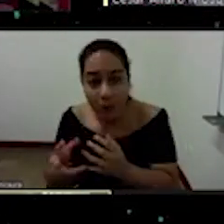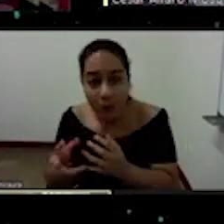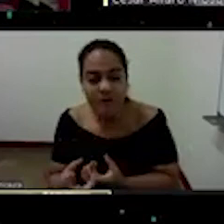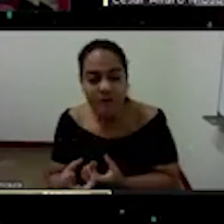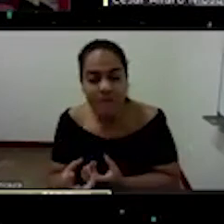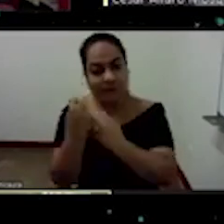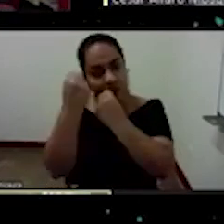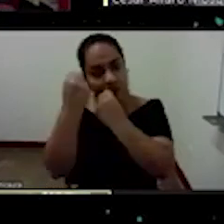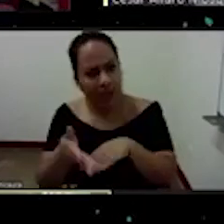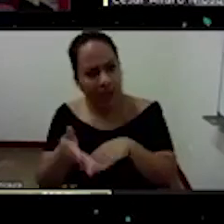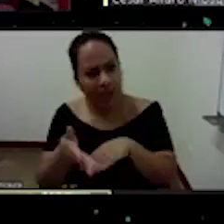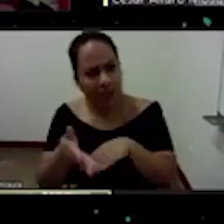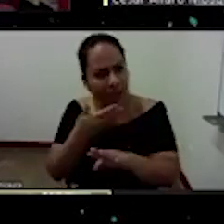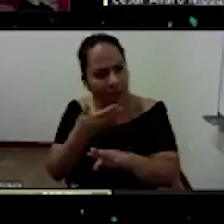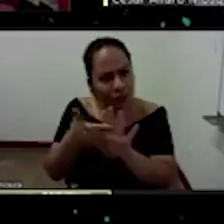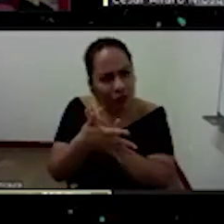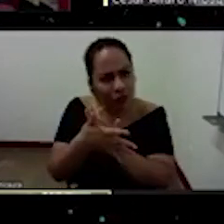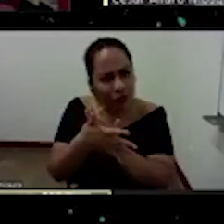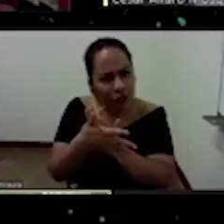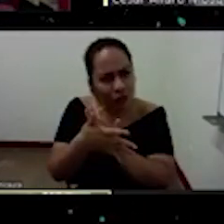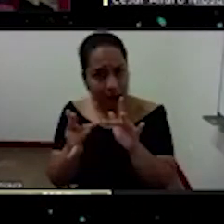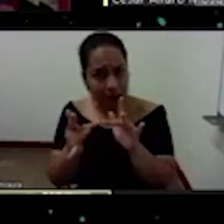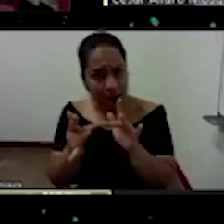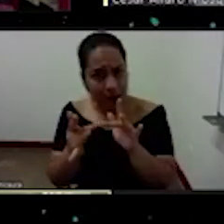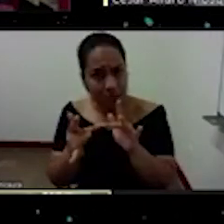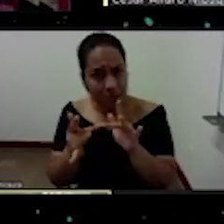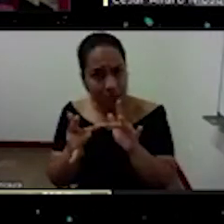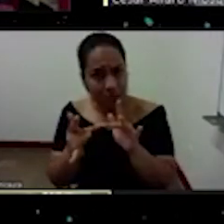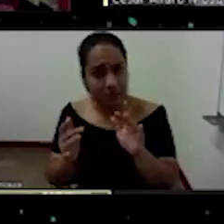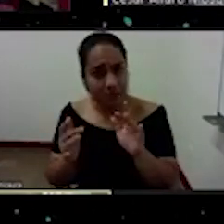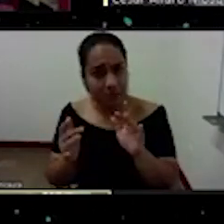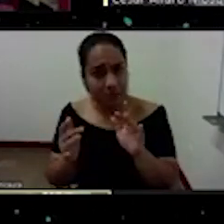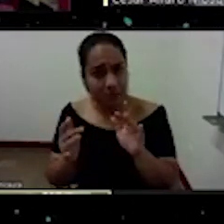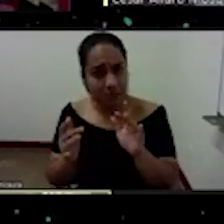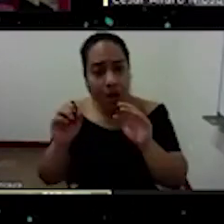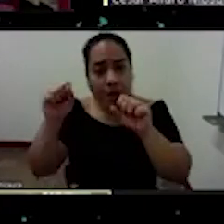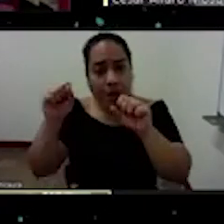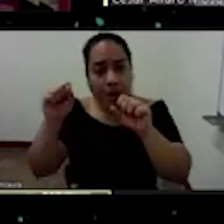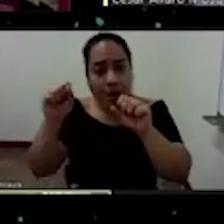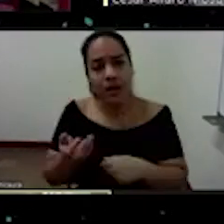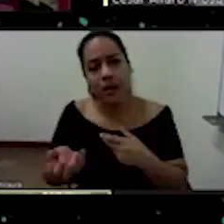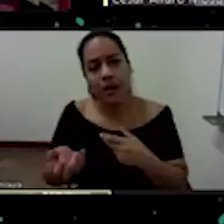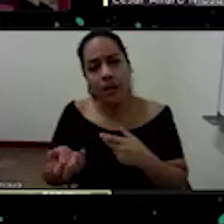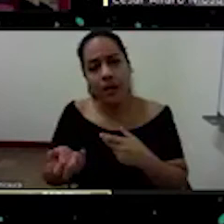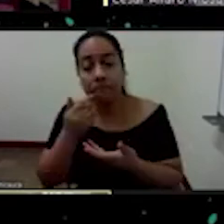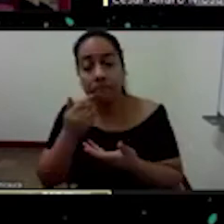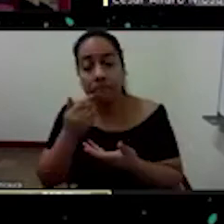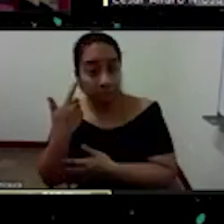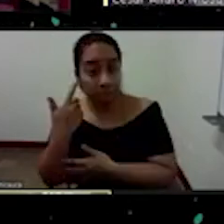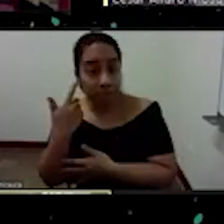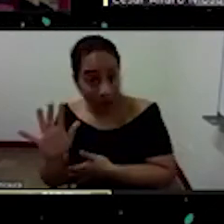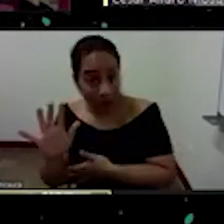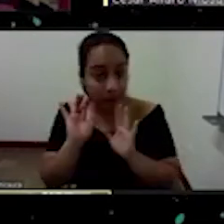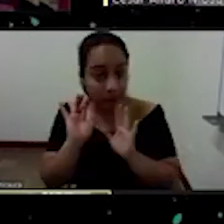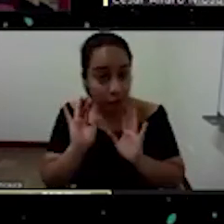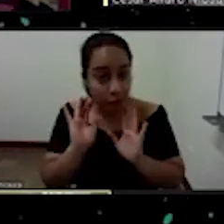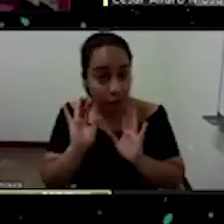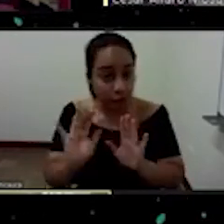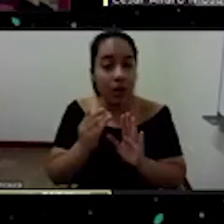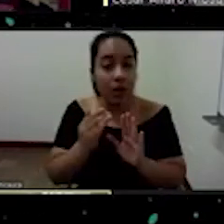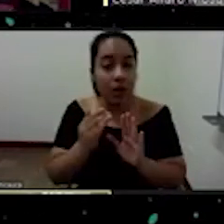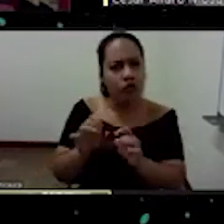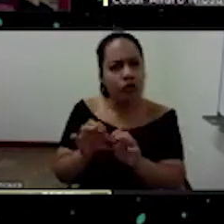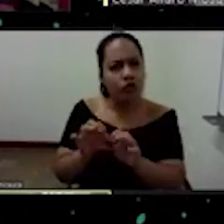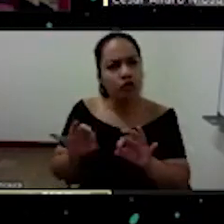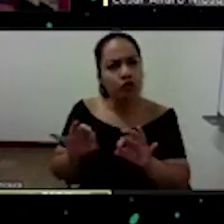la que de la que tú hablas y que y que parece ser que pues sostiene esa suerte de